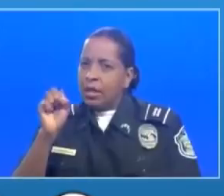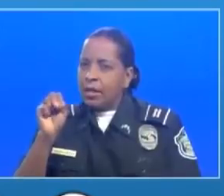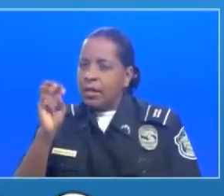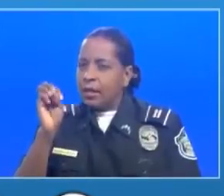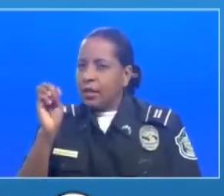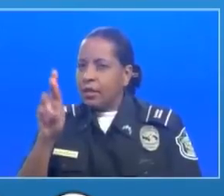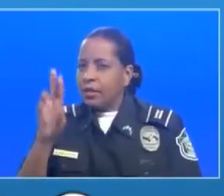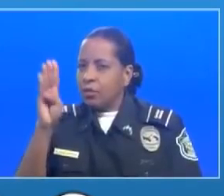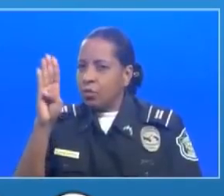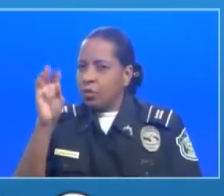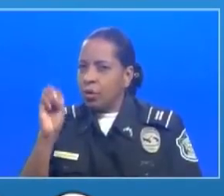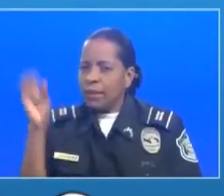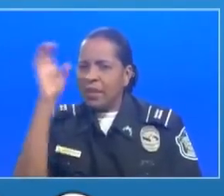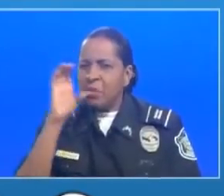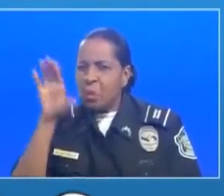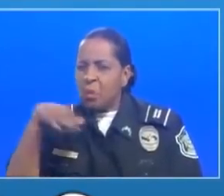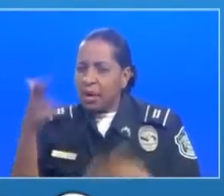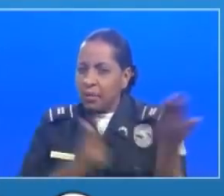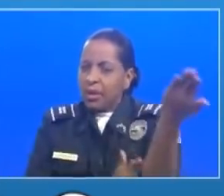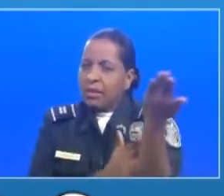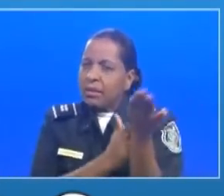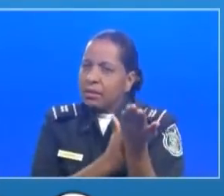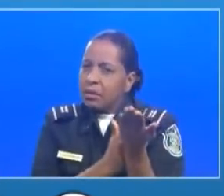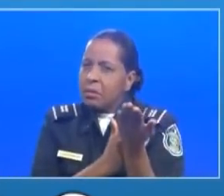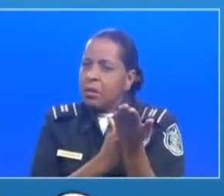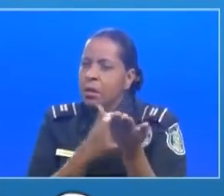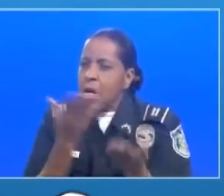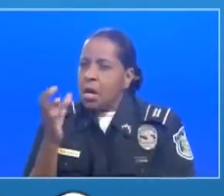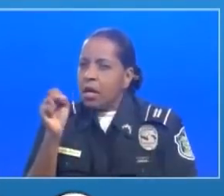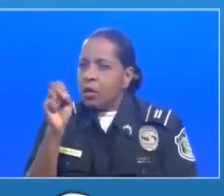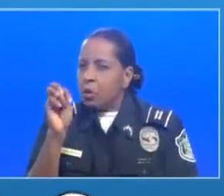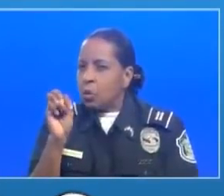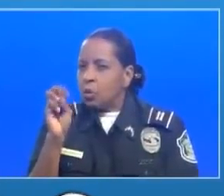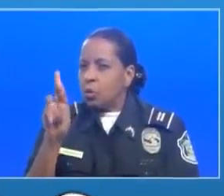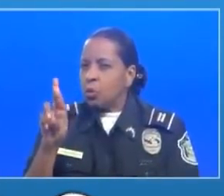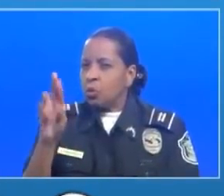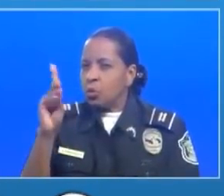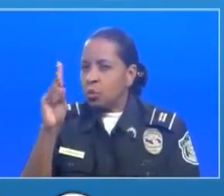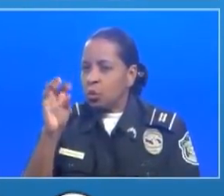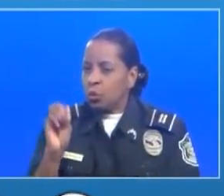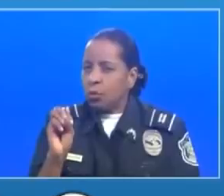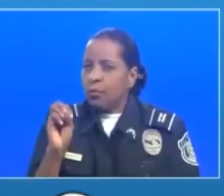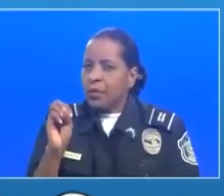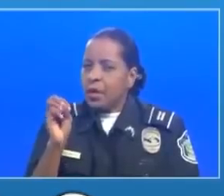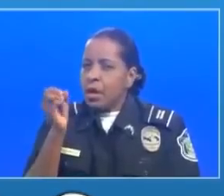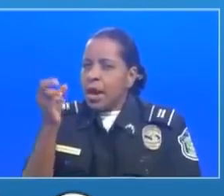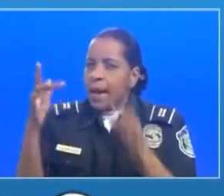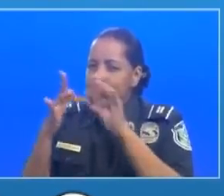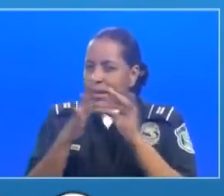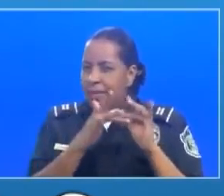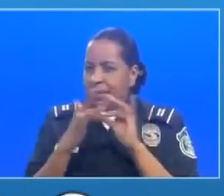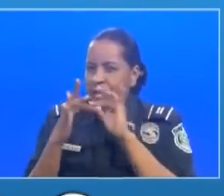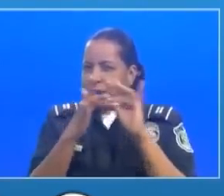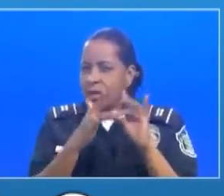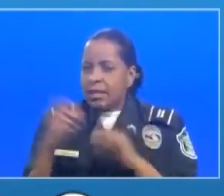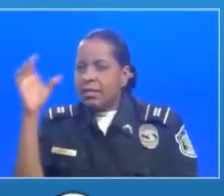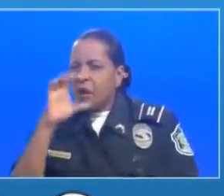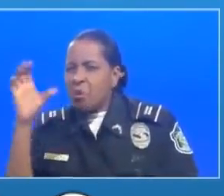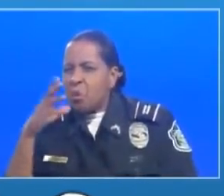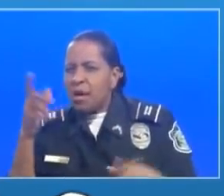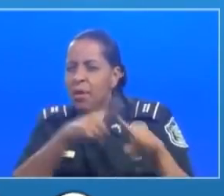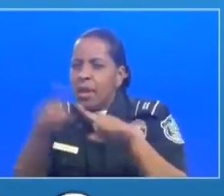estamos buscando sé que en Chiriquí hay un sorgo que hay que colocar y estamos buscándole mercado